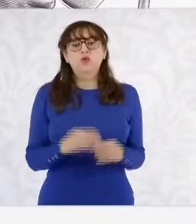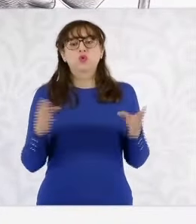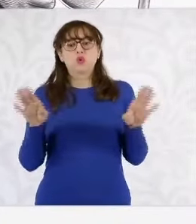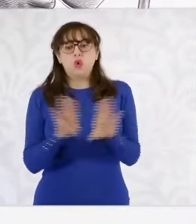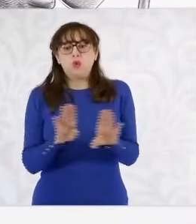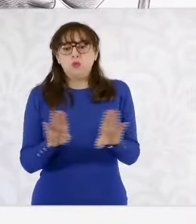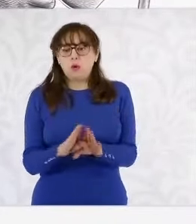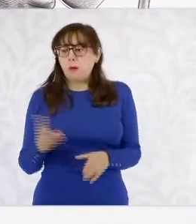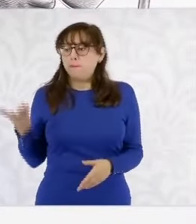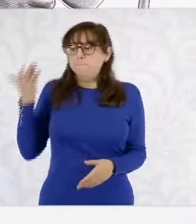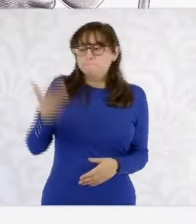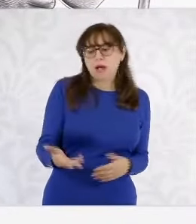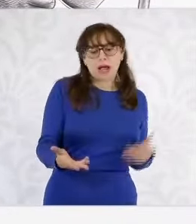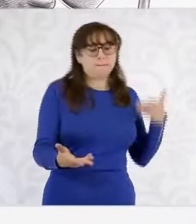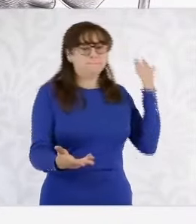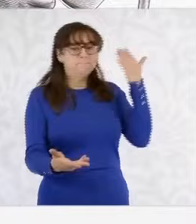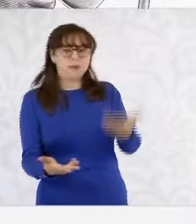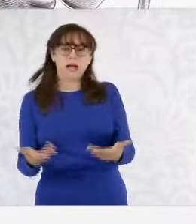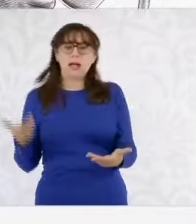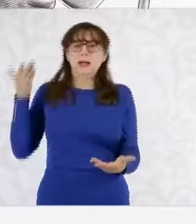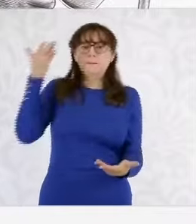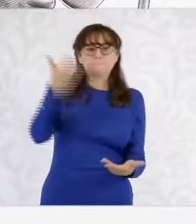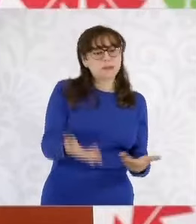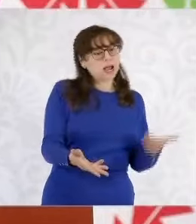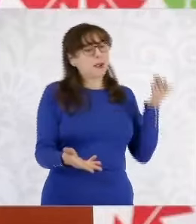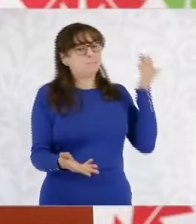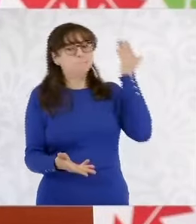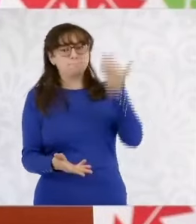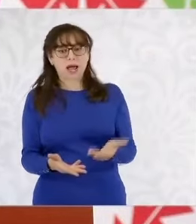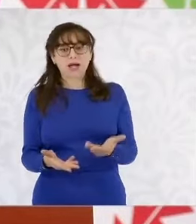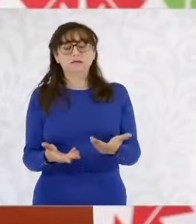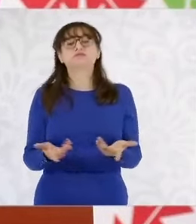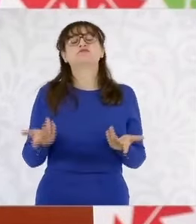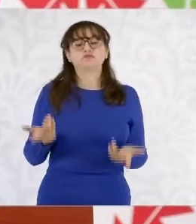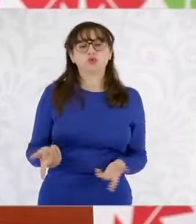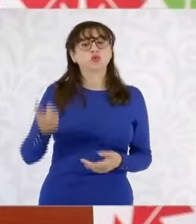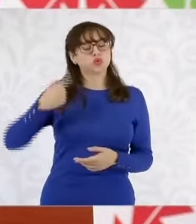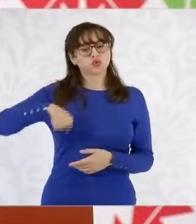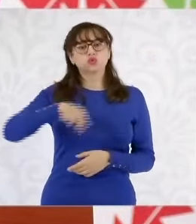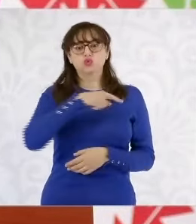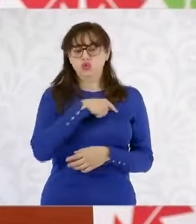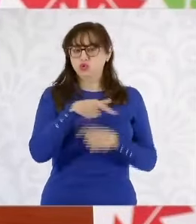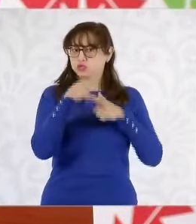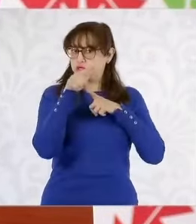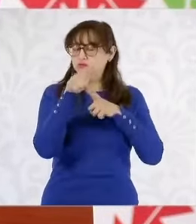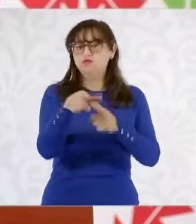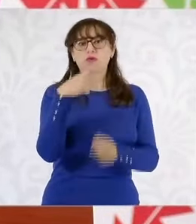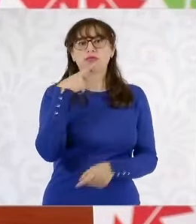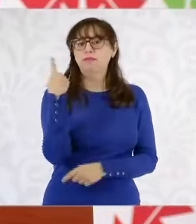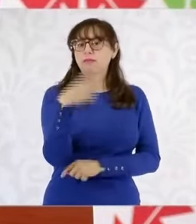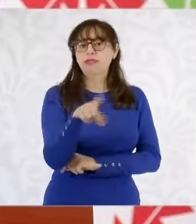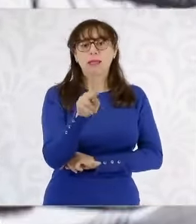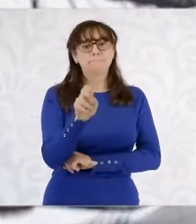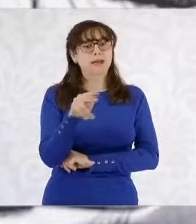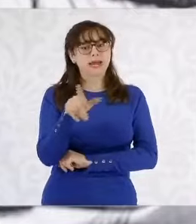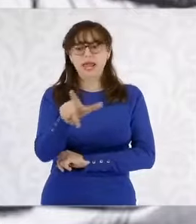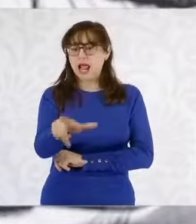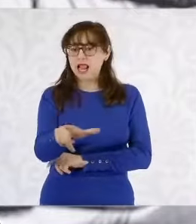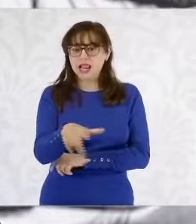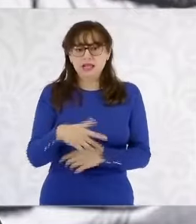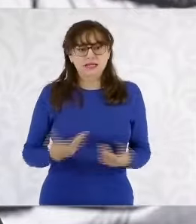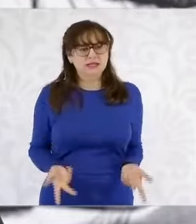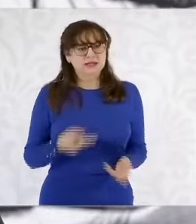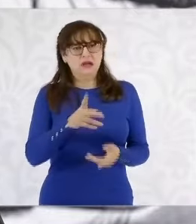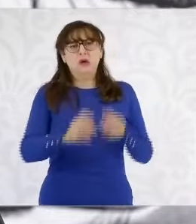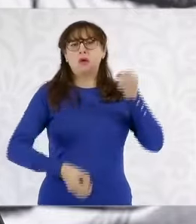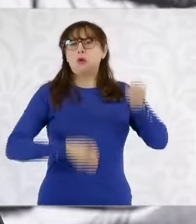como iniciamos el procedimiento de queja y que no nos quedamos ahí, sino que vamos a la acción penal. No podemos permitir que esto se